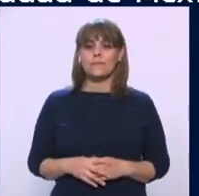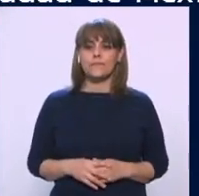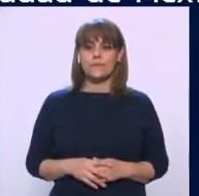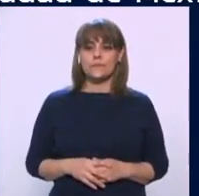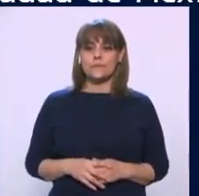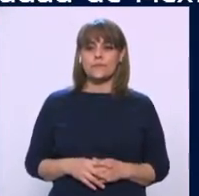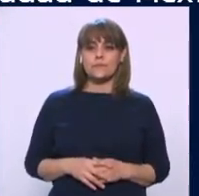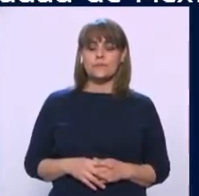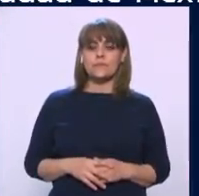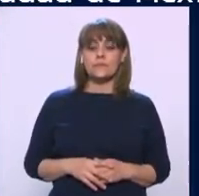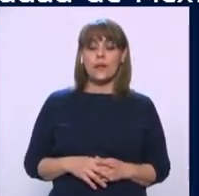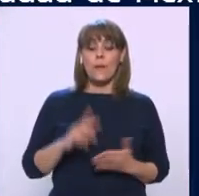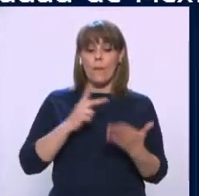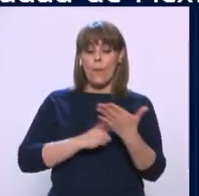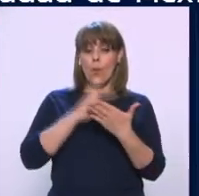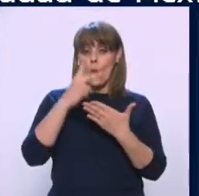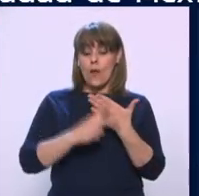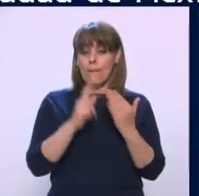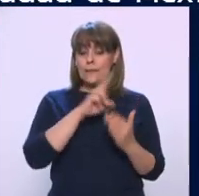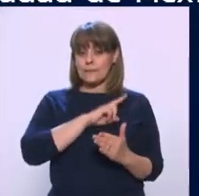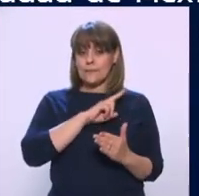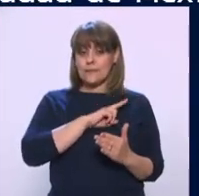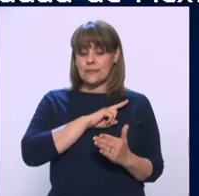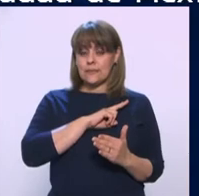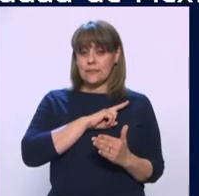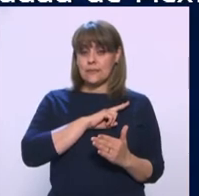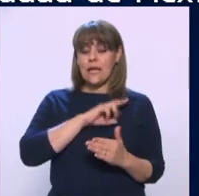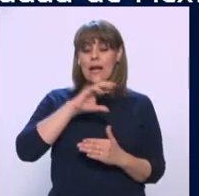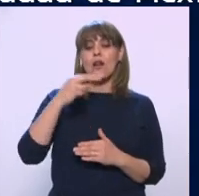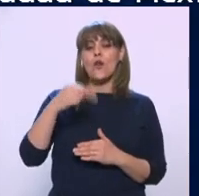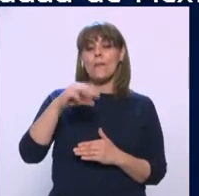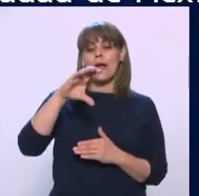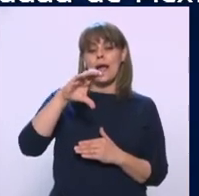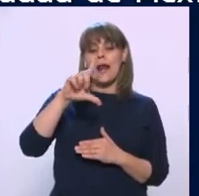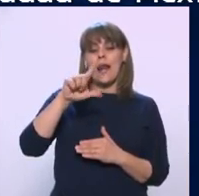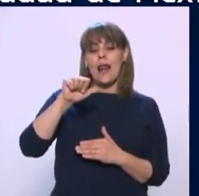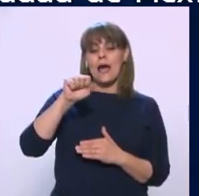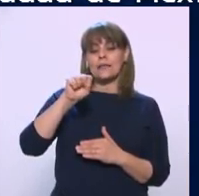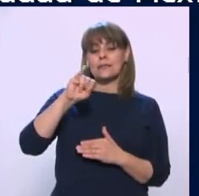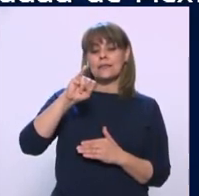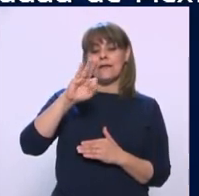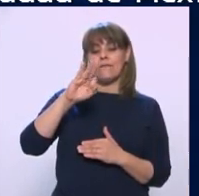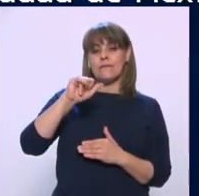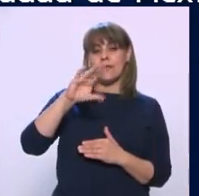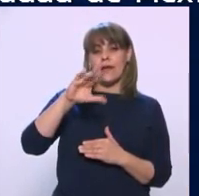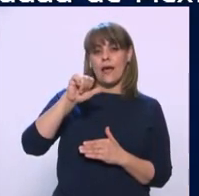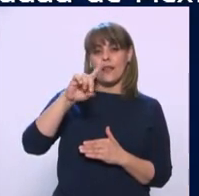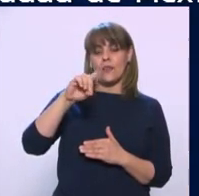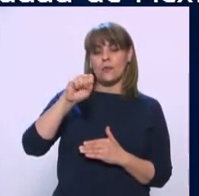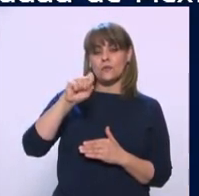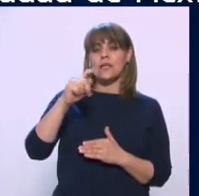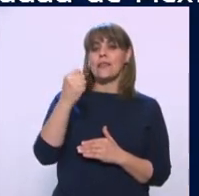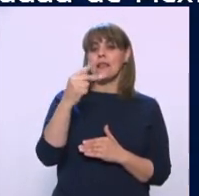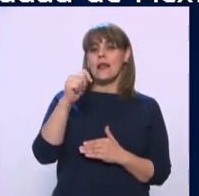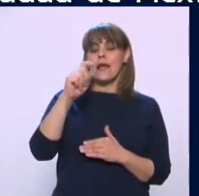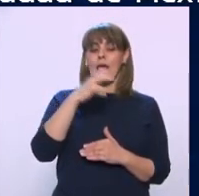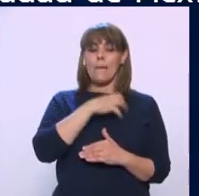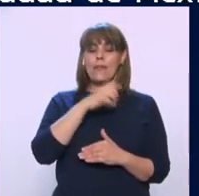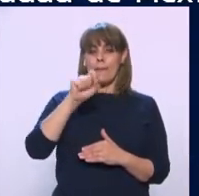Este programa especial que es Clasificados es un espacio que tiene Capital 21 para